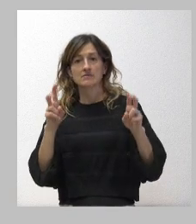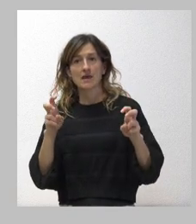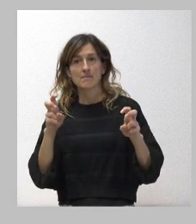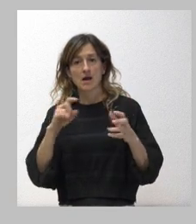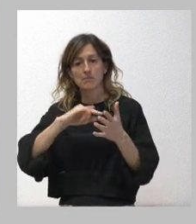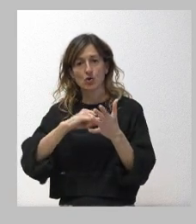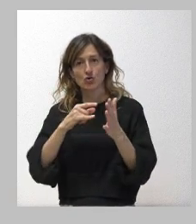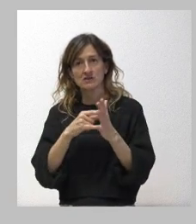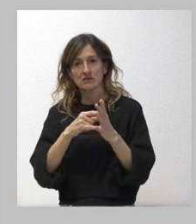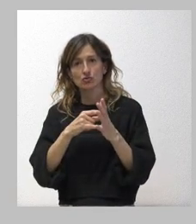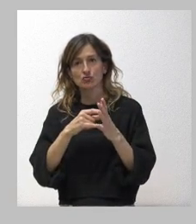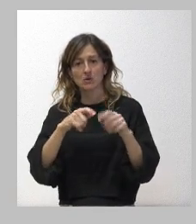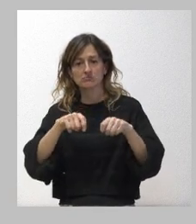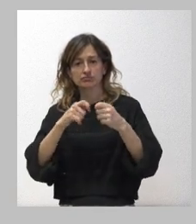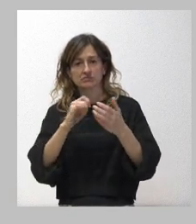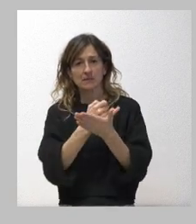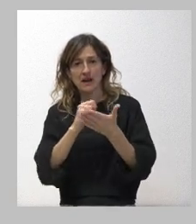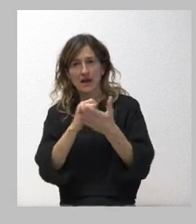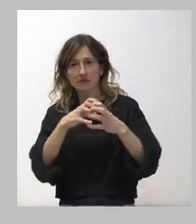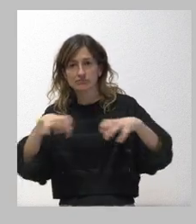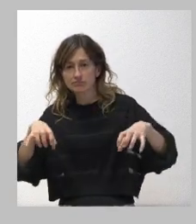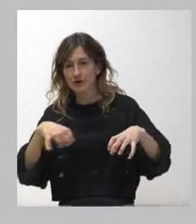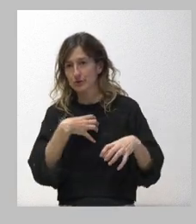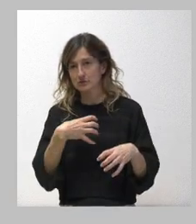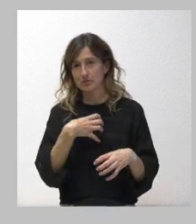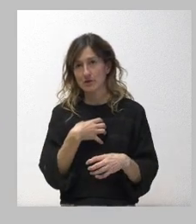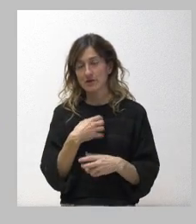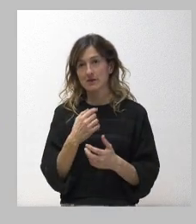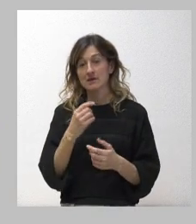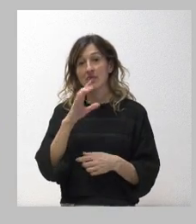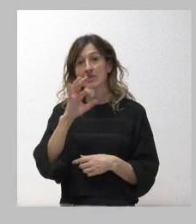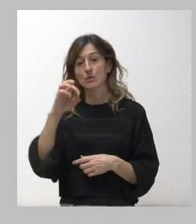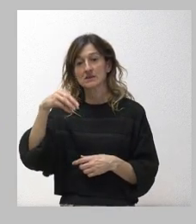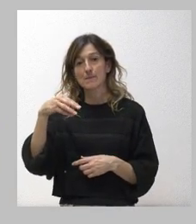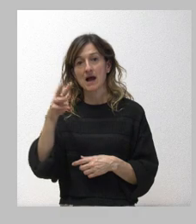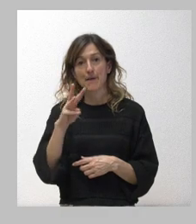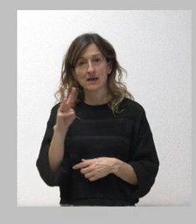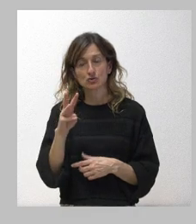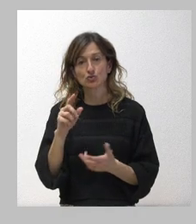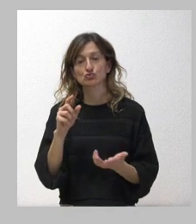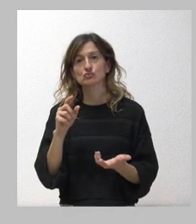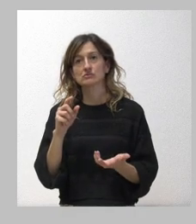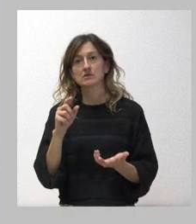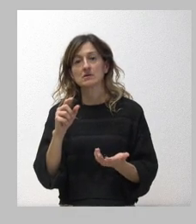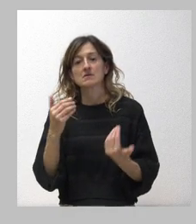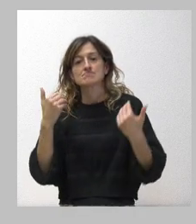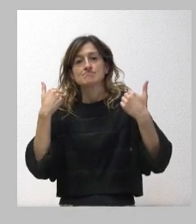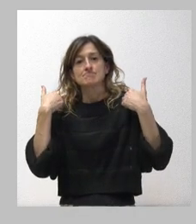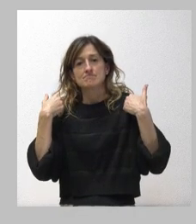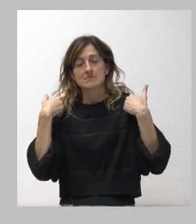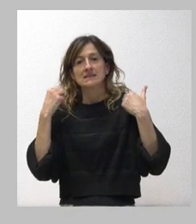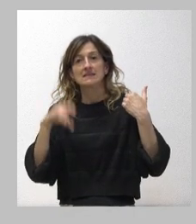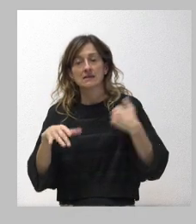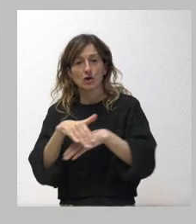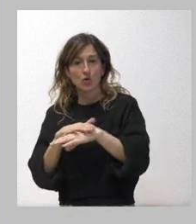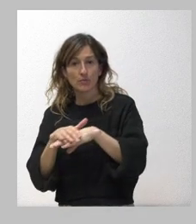proyectos se trocearan y, por lo tanto, si excedían los 50 megavatios, que recayeran de manos de quien tiene la competencia, que es el Gobierno. Pero